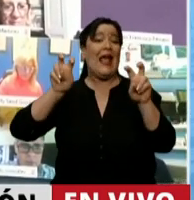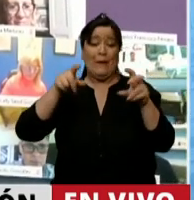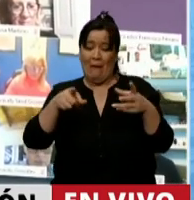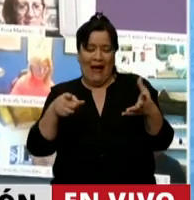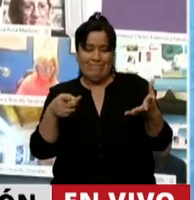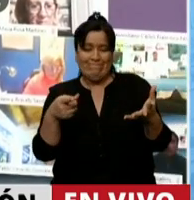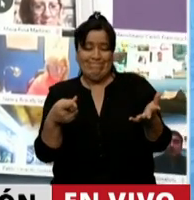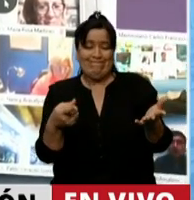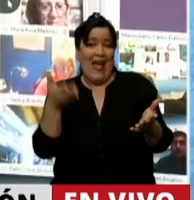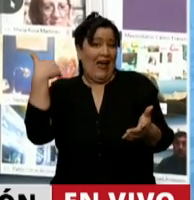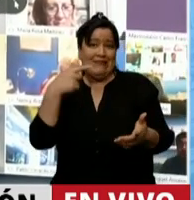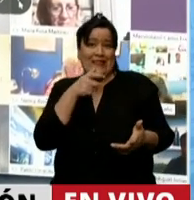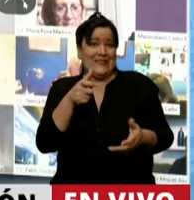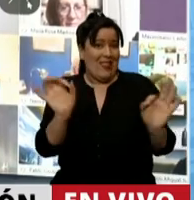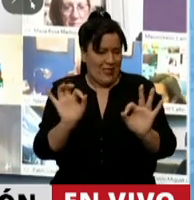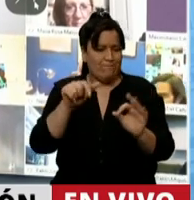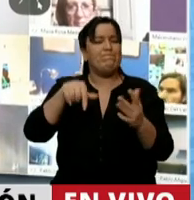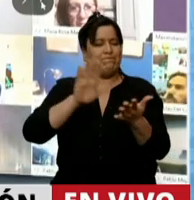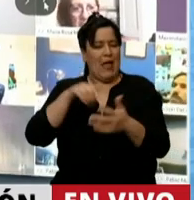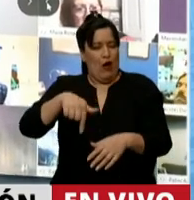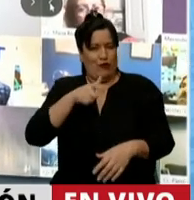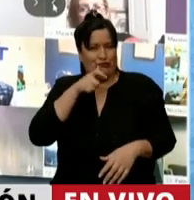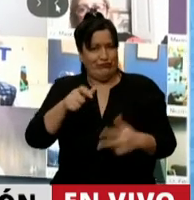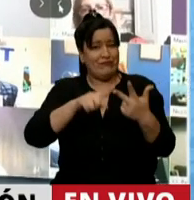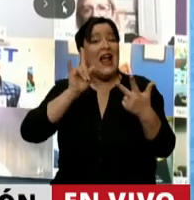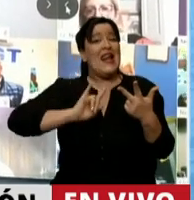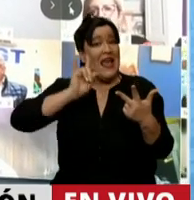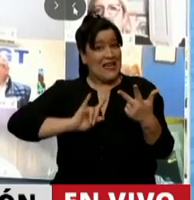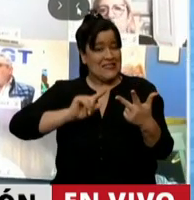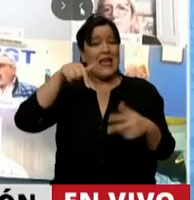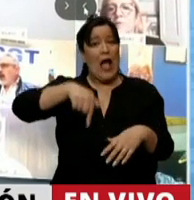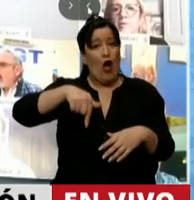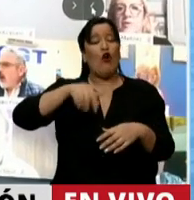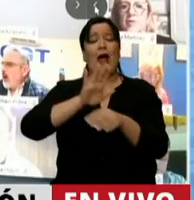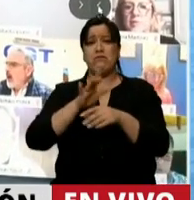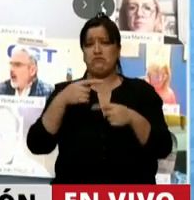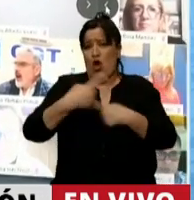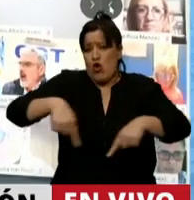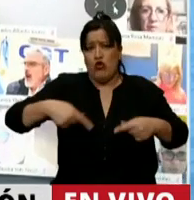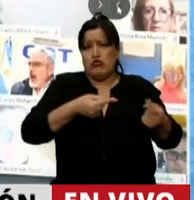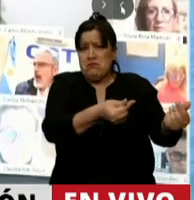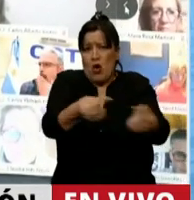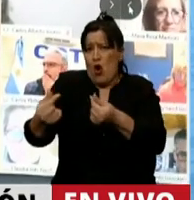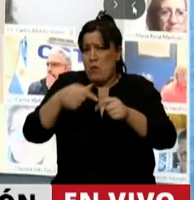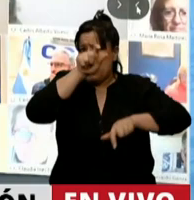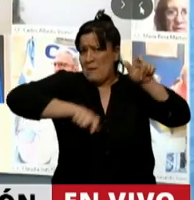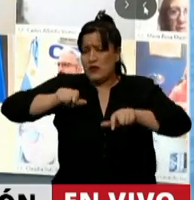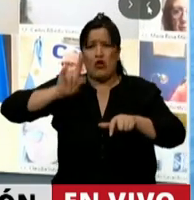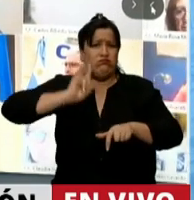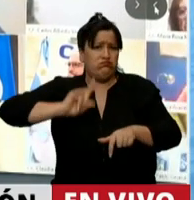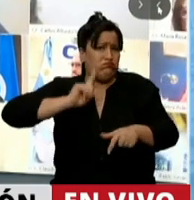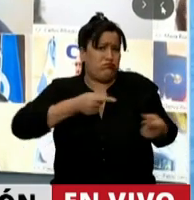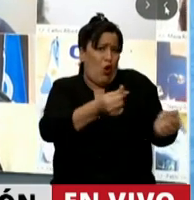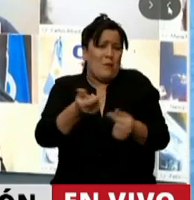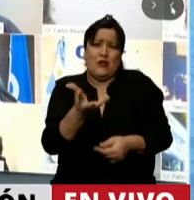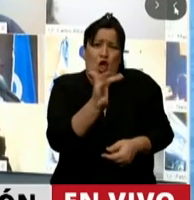traspapeló, no pude contestarlo. El tema de la leche es sencillo. La leche paga hoy, la que consumimos todos nosotros, la del consumo